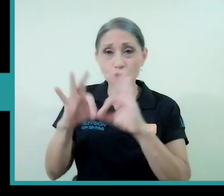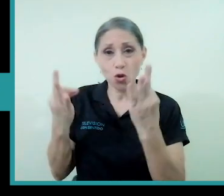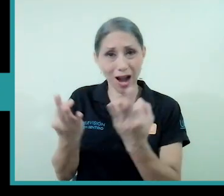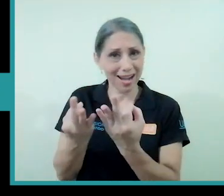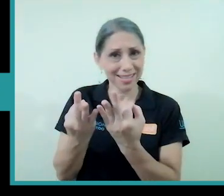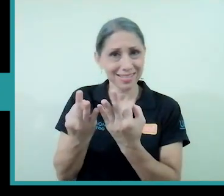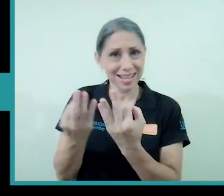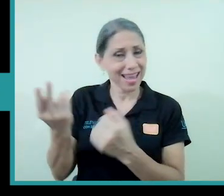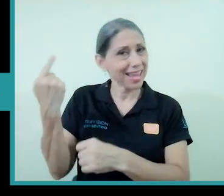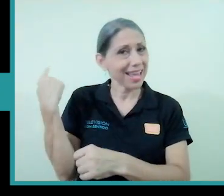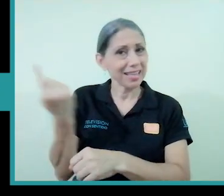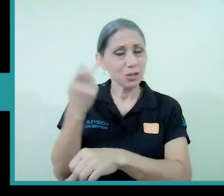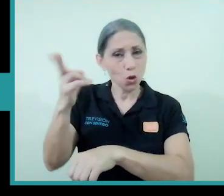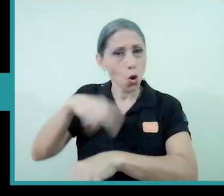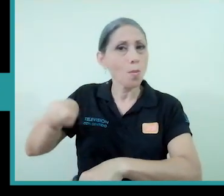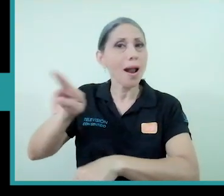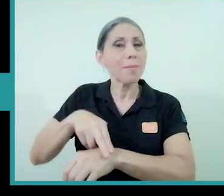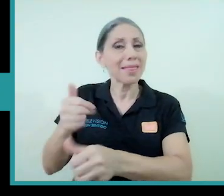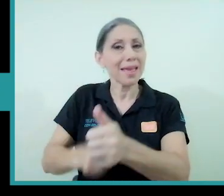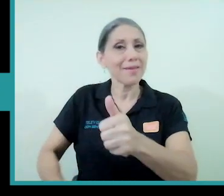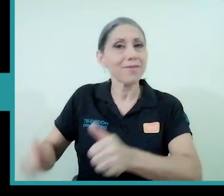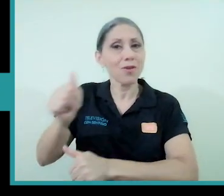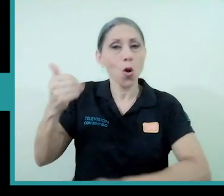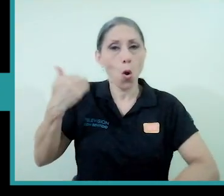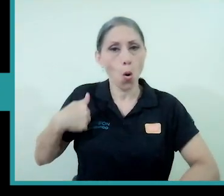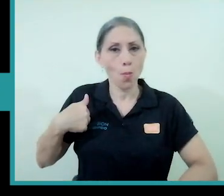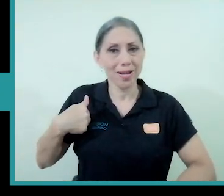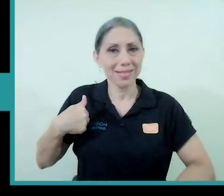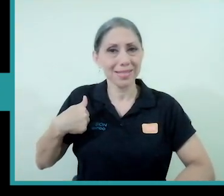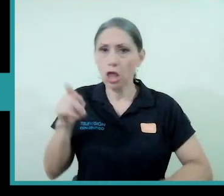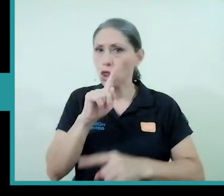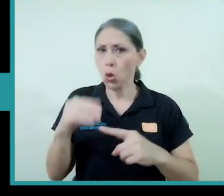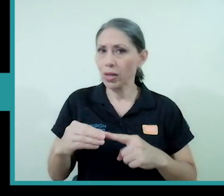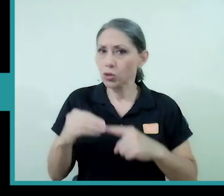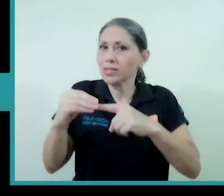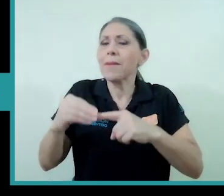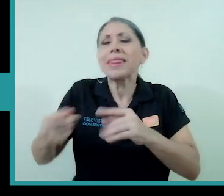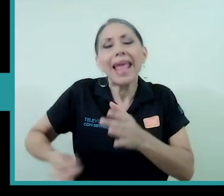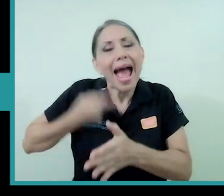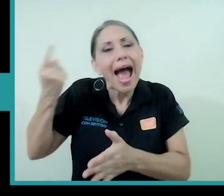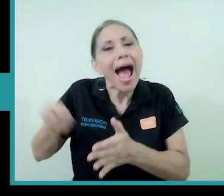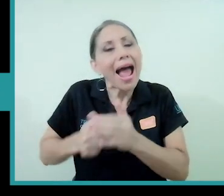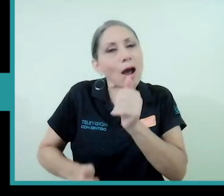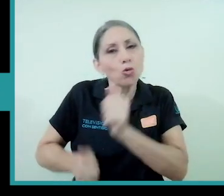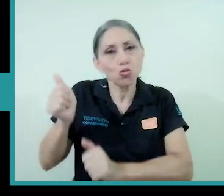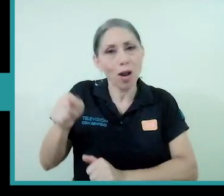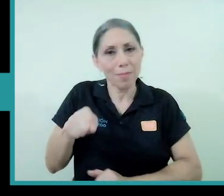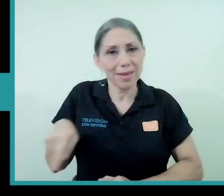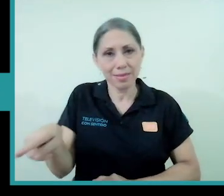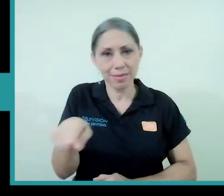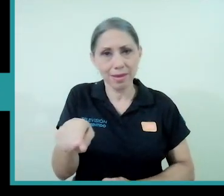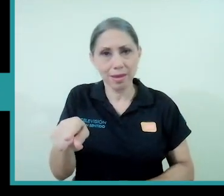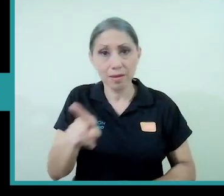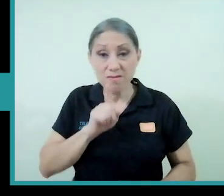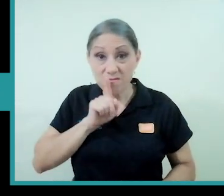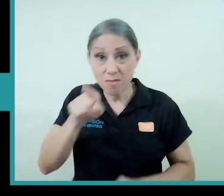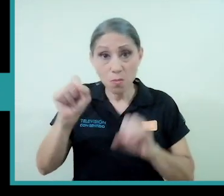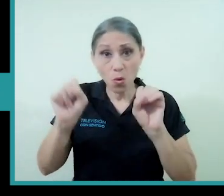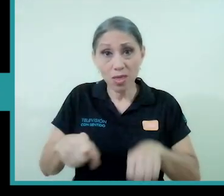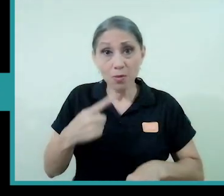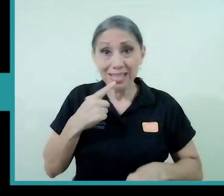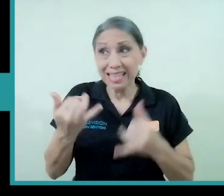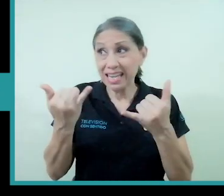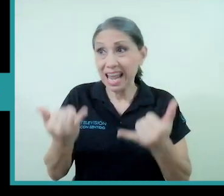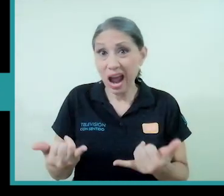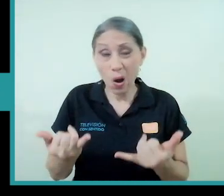usualmente ejercen hombres usualmente verdad no quiero decir exclusivamente en realidad podríamos decir que esta